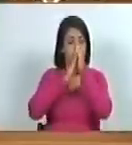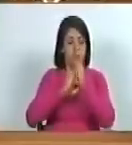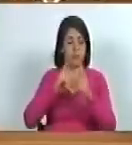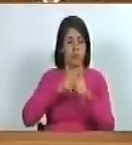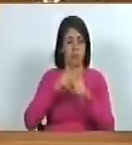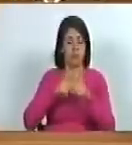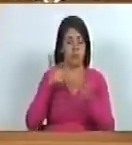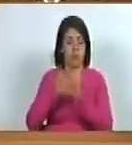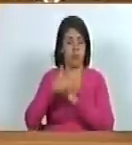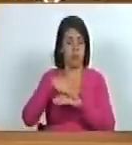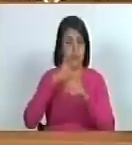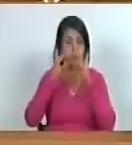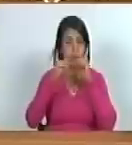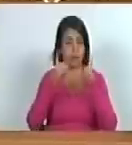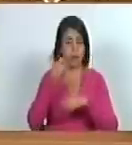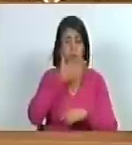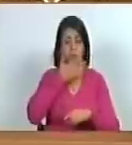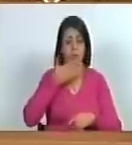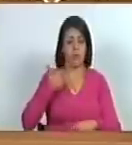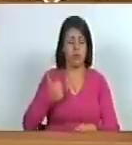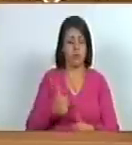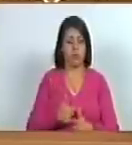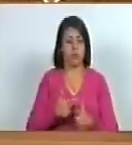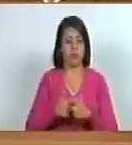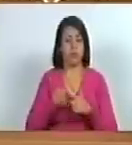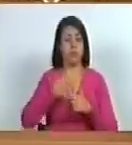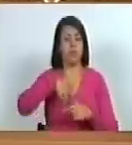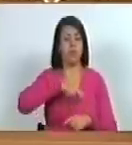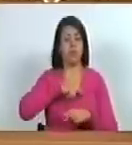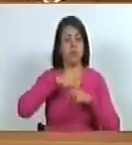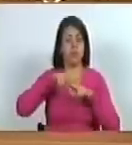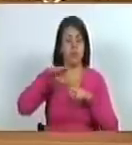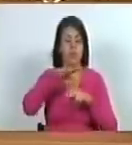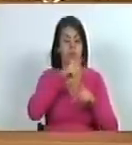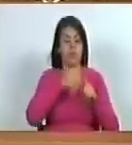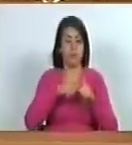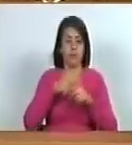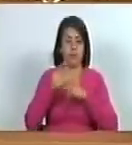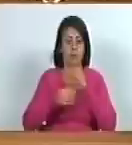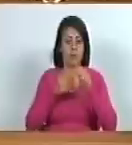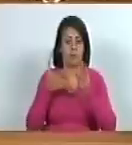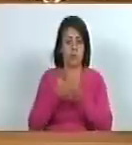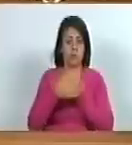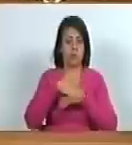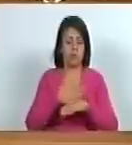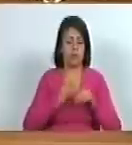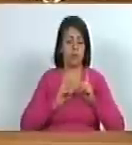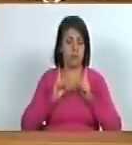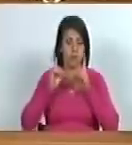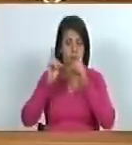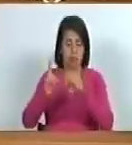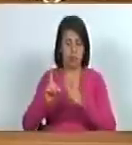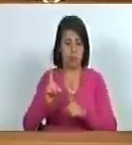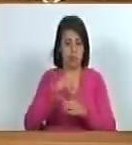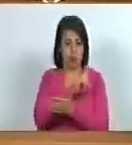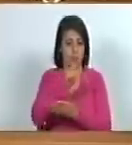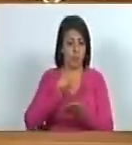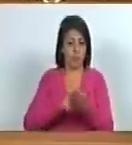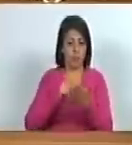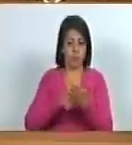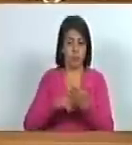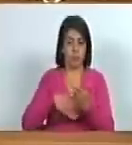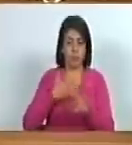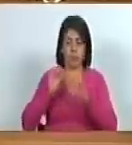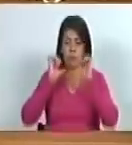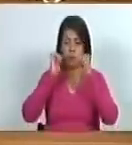diálogo pero que diálogo más rico sería que nuestros muchachos y nuestras muchachas estén dedicados a plena a